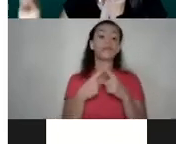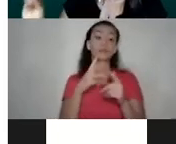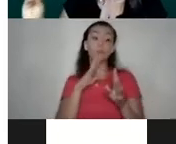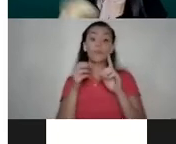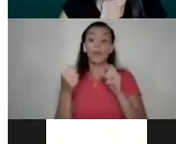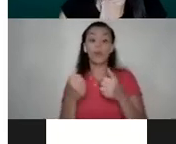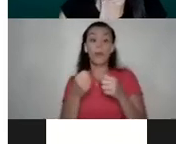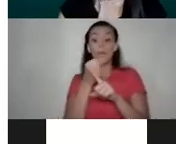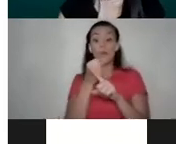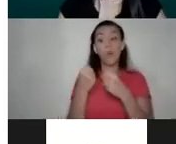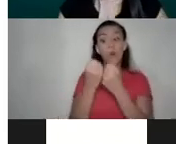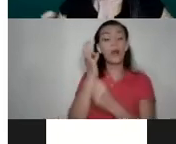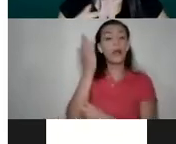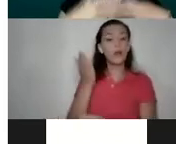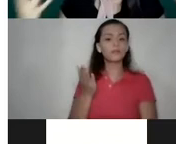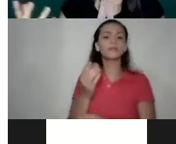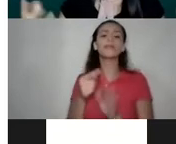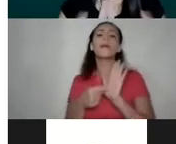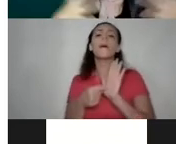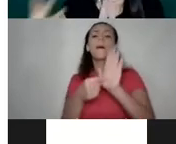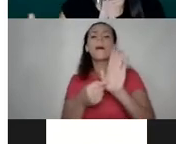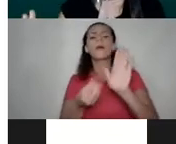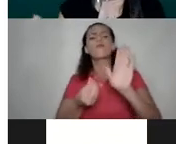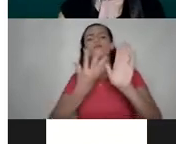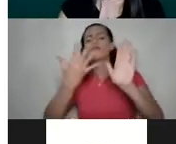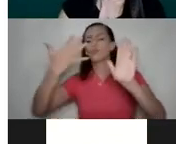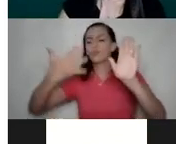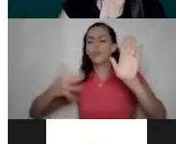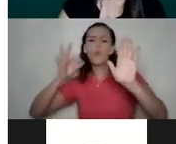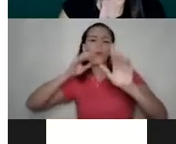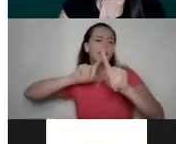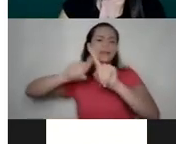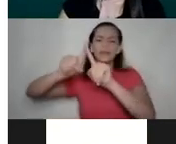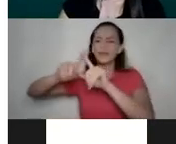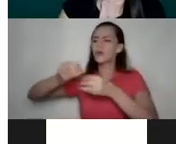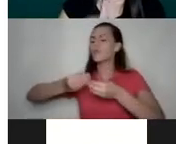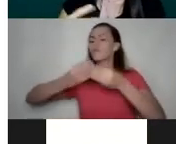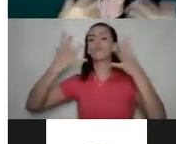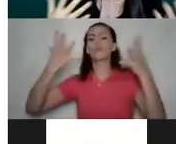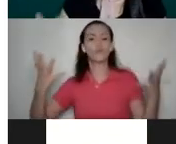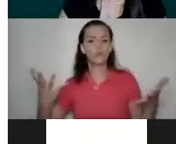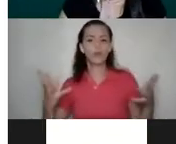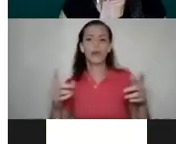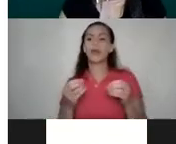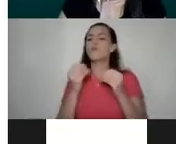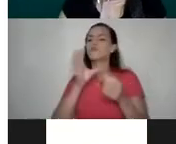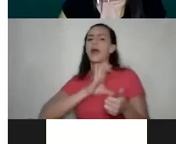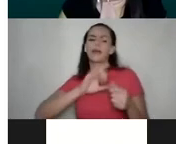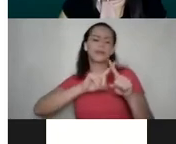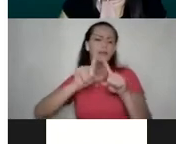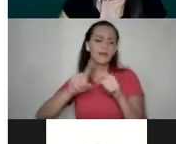mujeres nos permite visibilizar que hay muchas mujeres diversas con muchísimas características